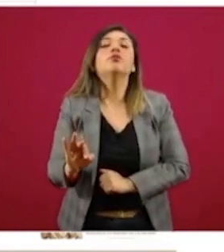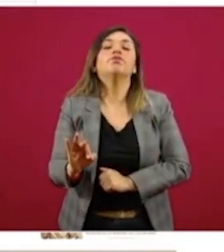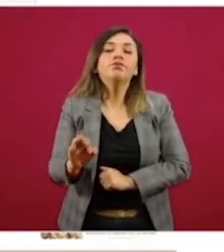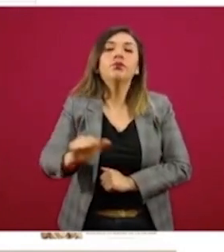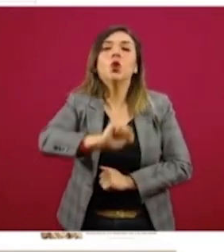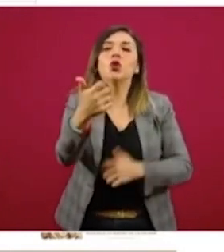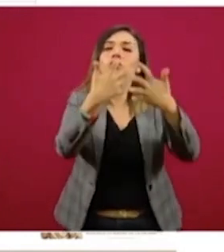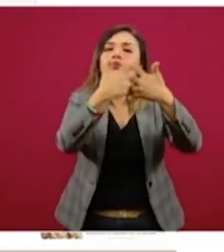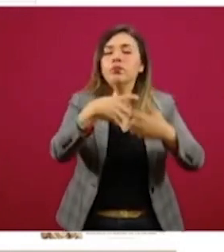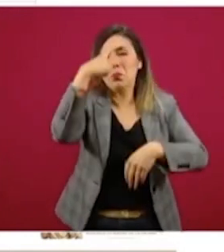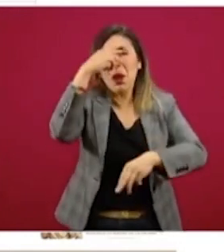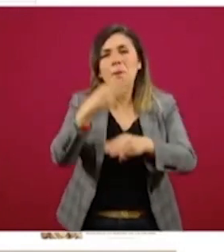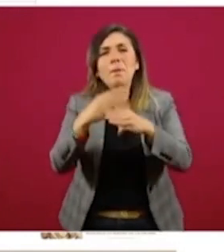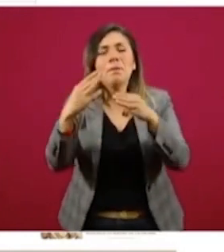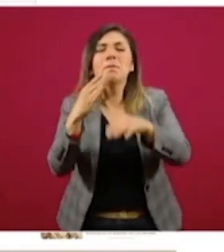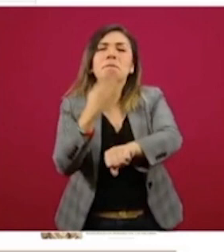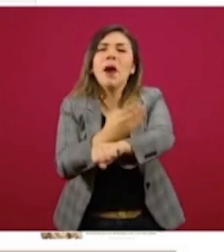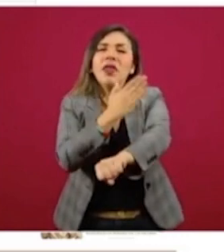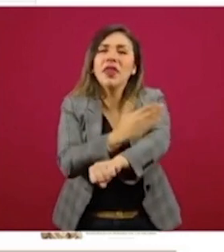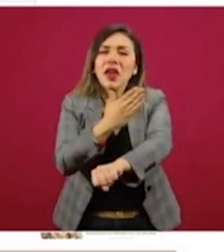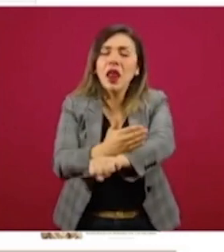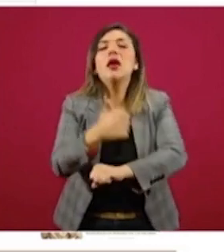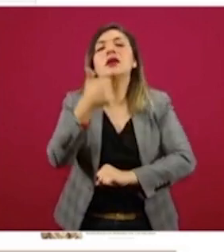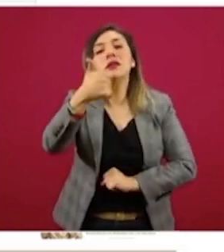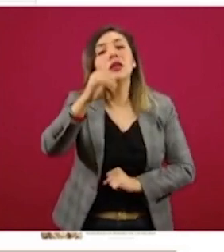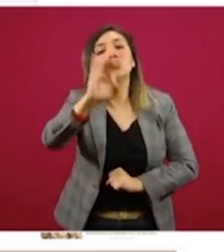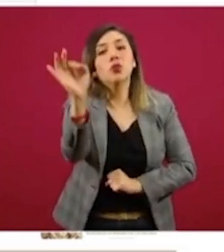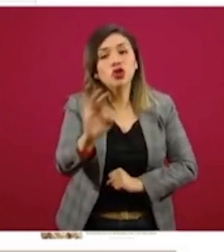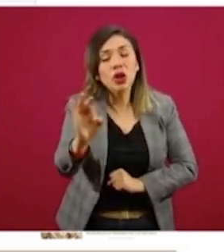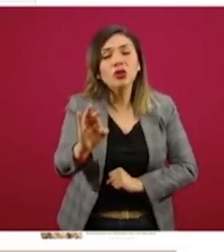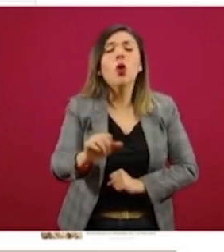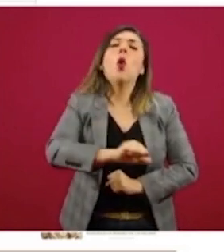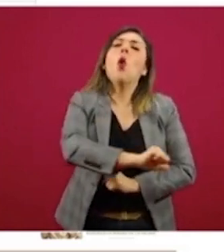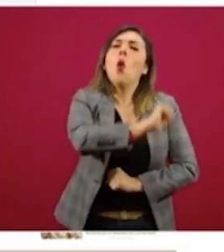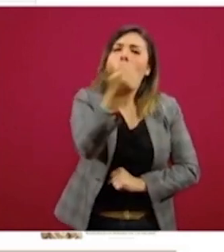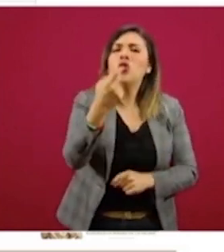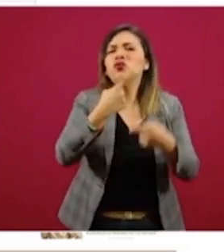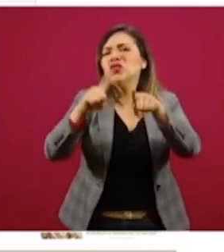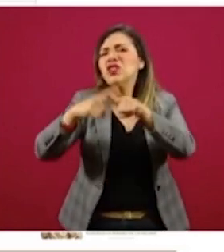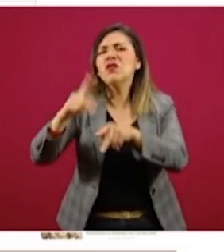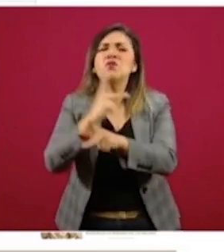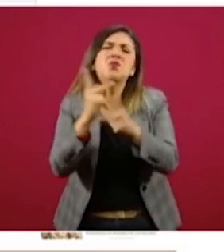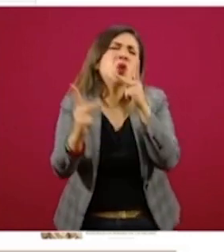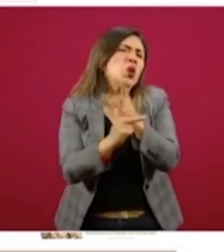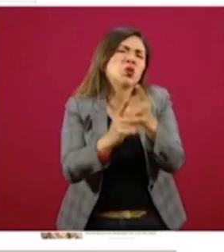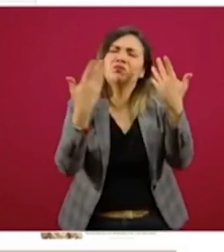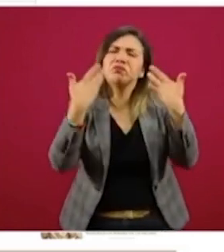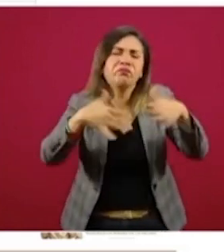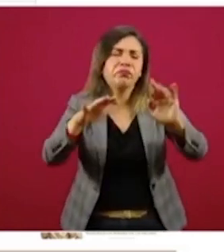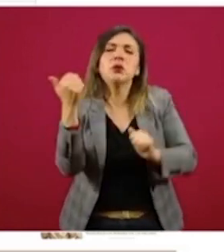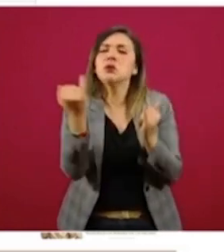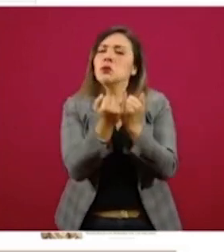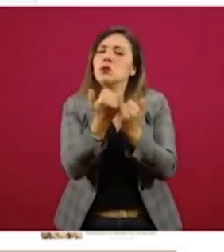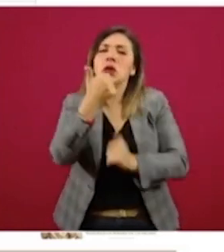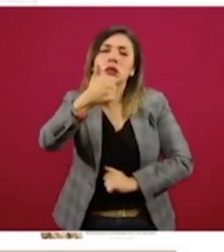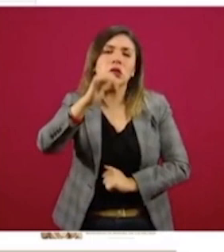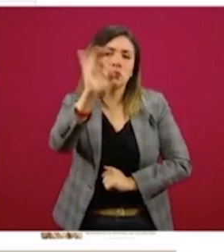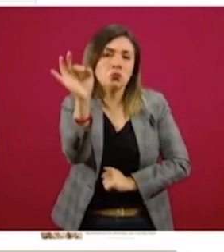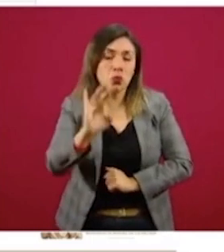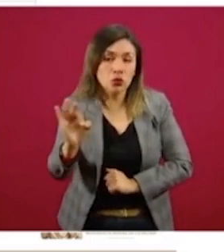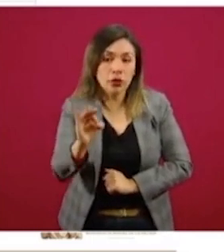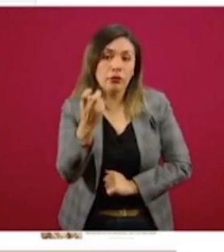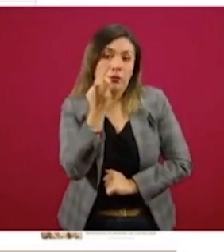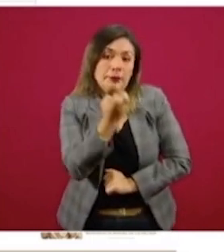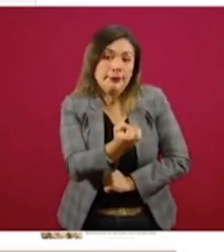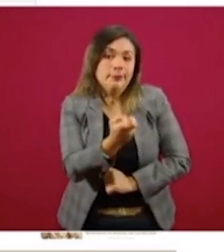Industria maderera, 6 por ciento. Y otro tipo de productos diversos, también 6 por ciento. Y aquí